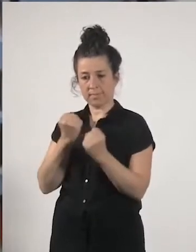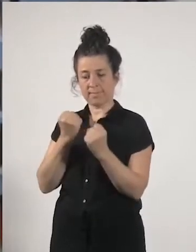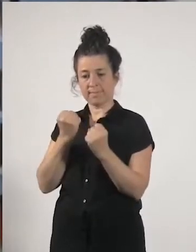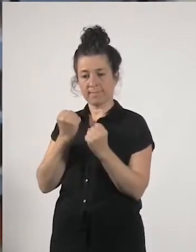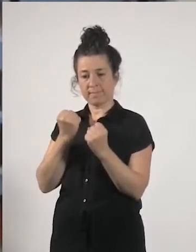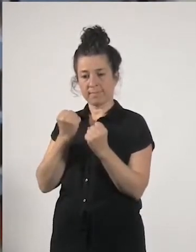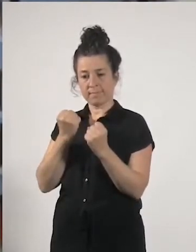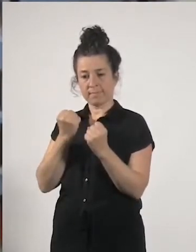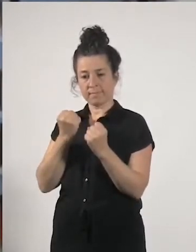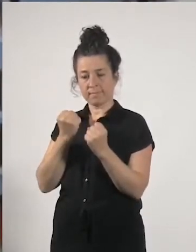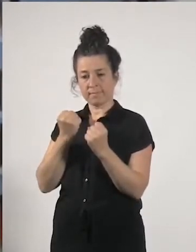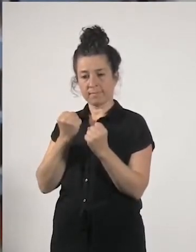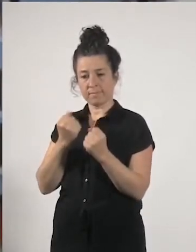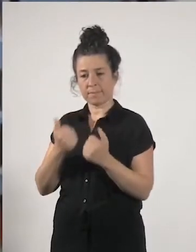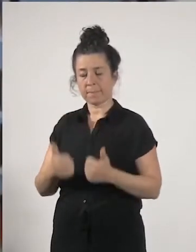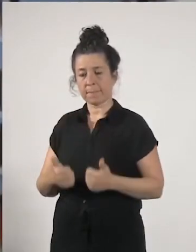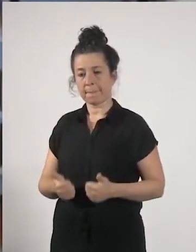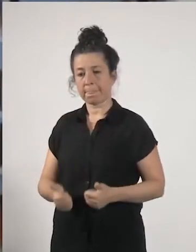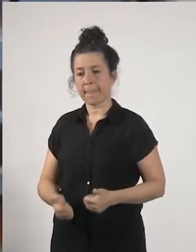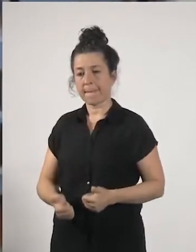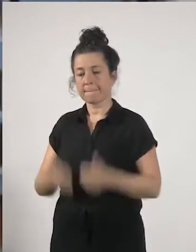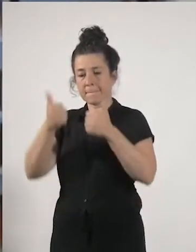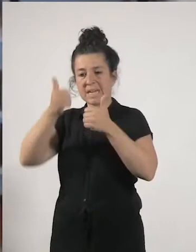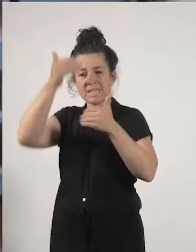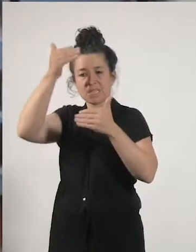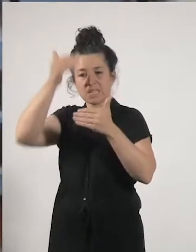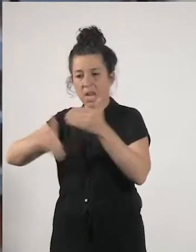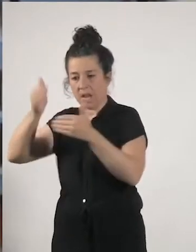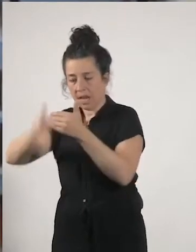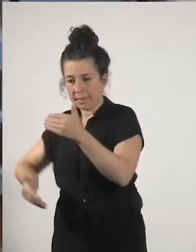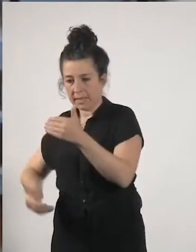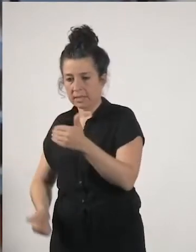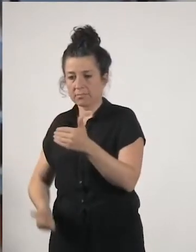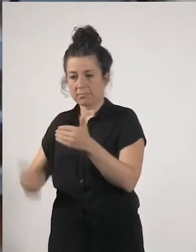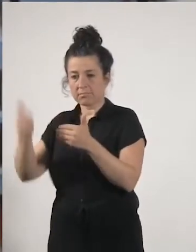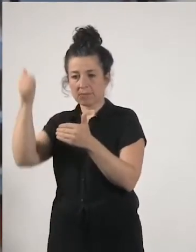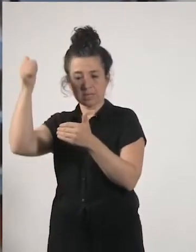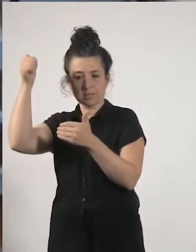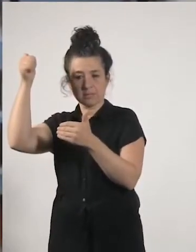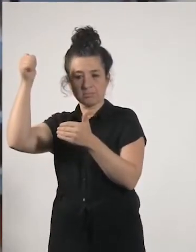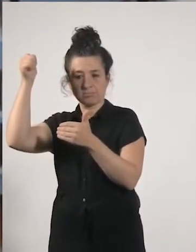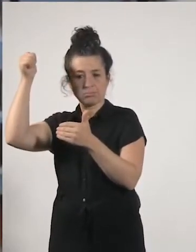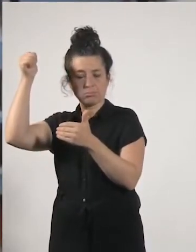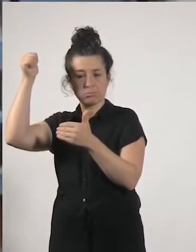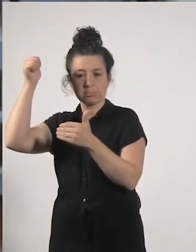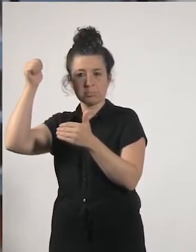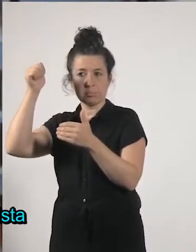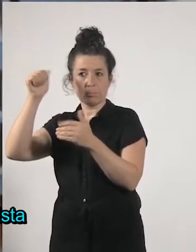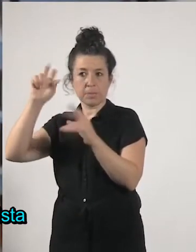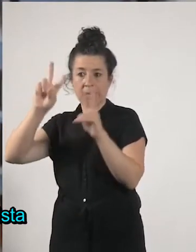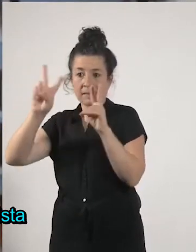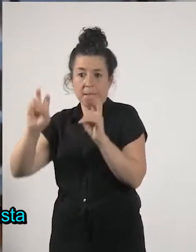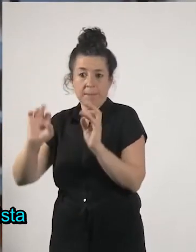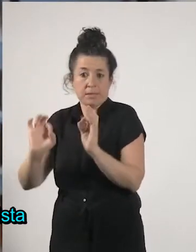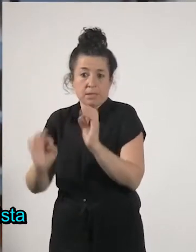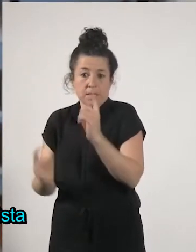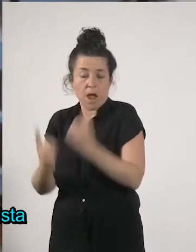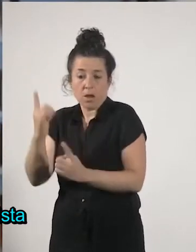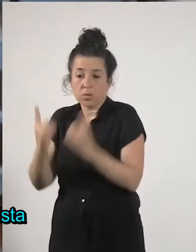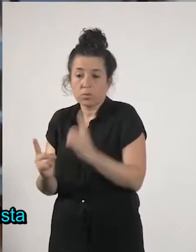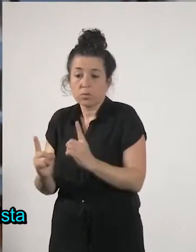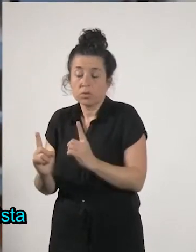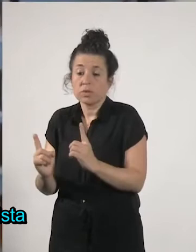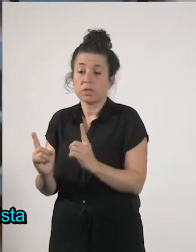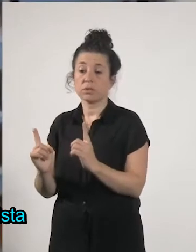muchos más límites a determinadas cuestiones y bueno aunque no